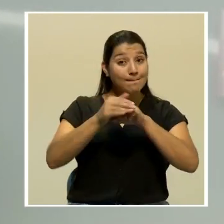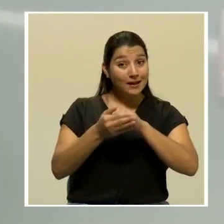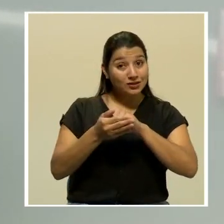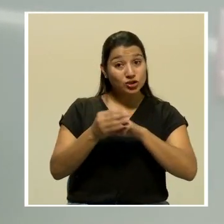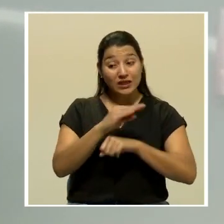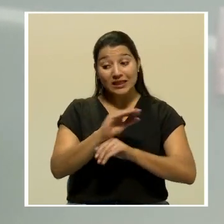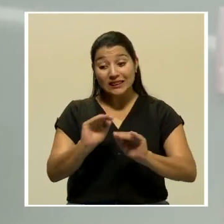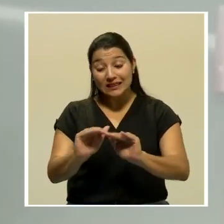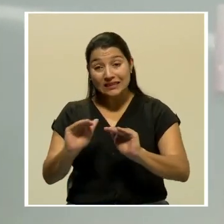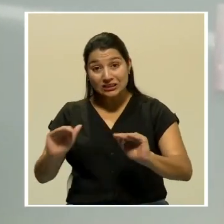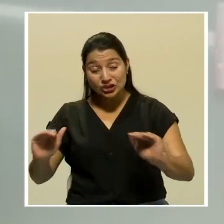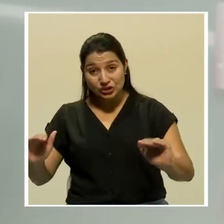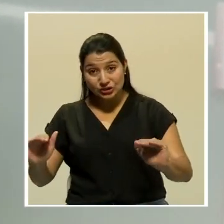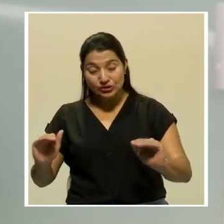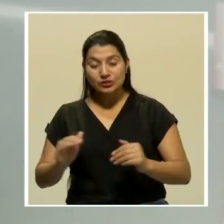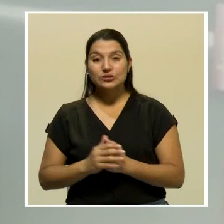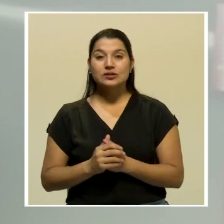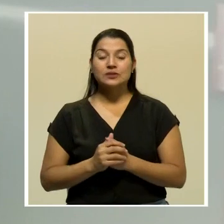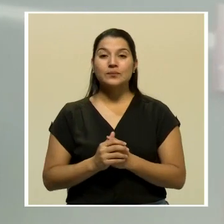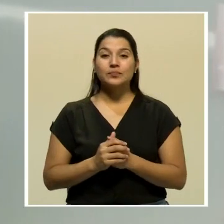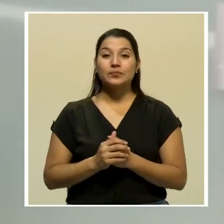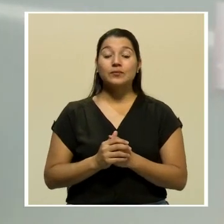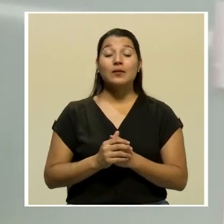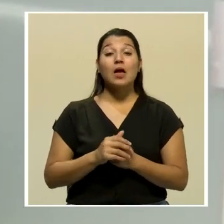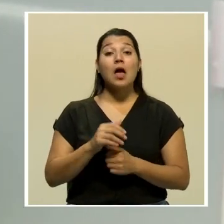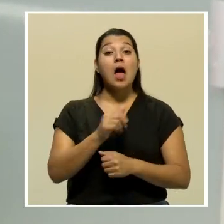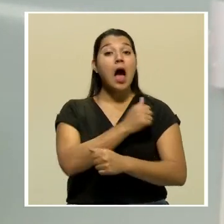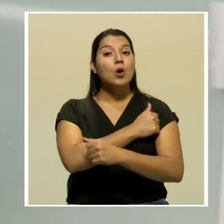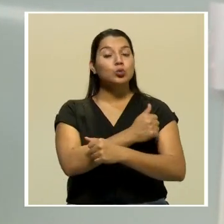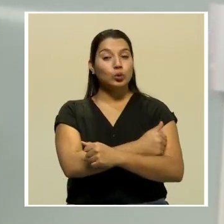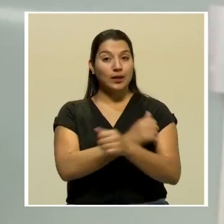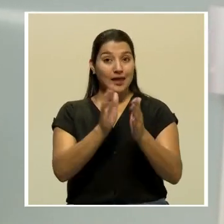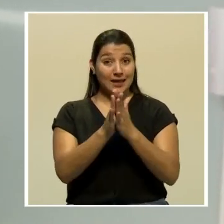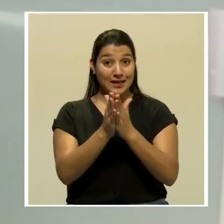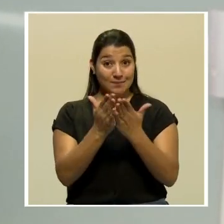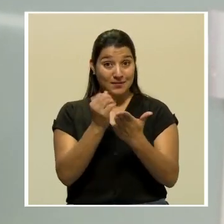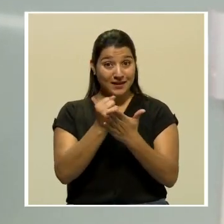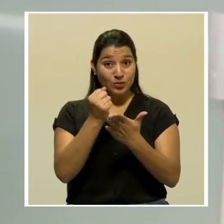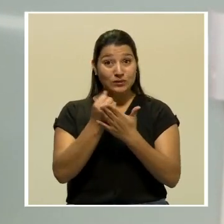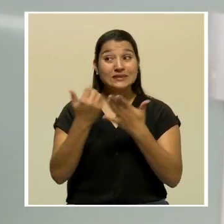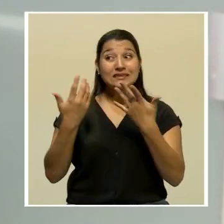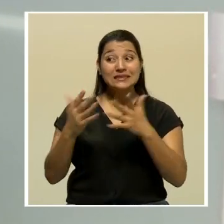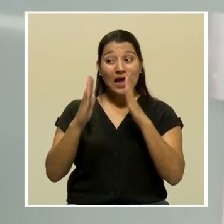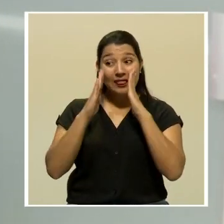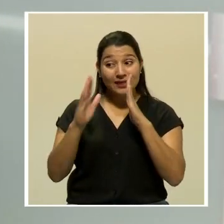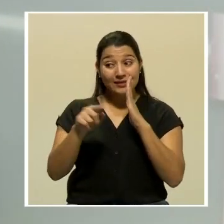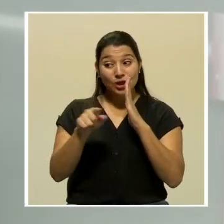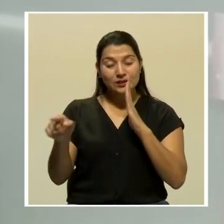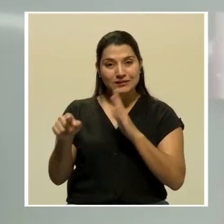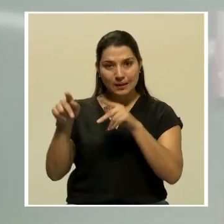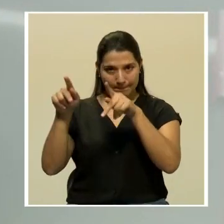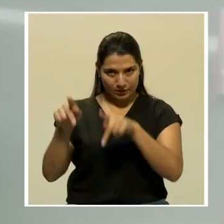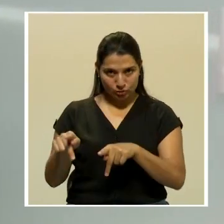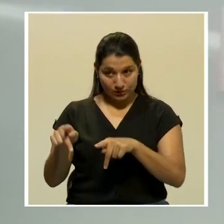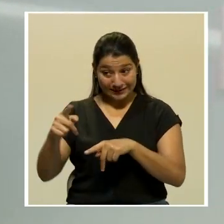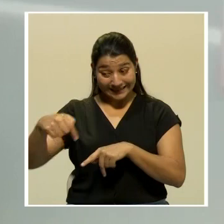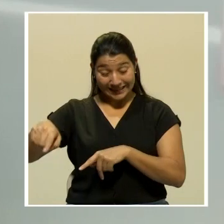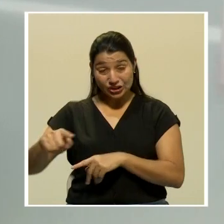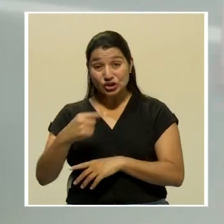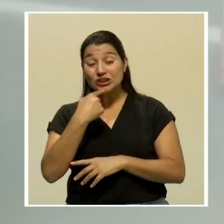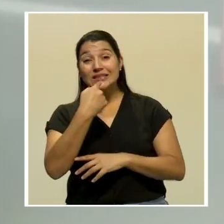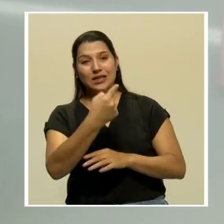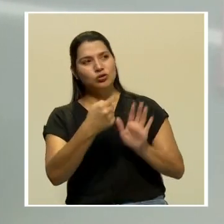pequeños. Las autoridades de migración han abordado a estas personas, quienes han indicado y